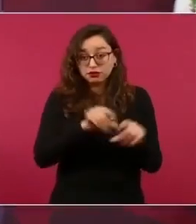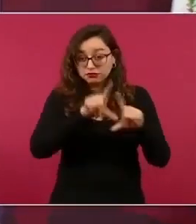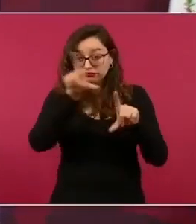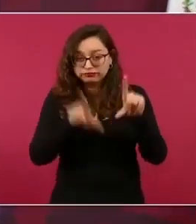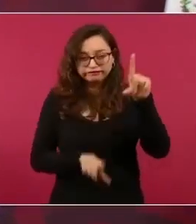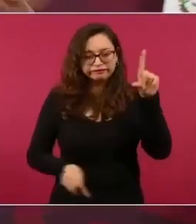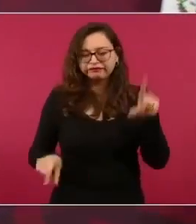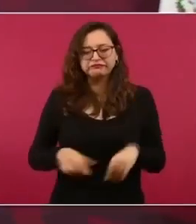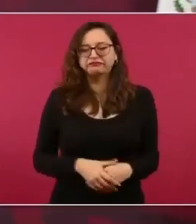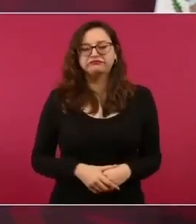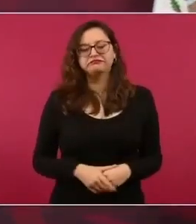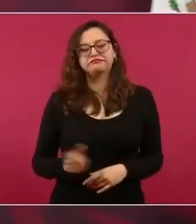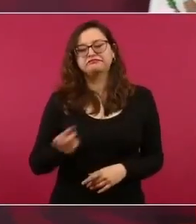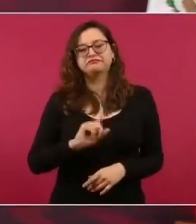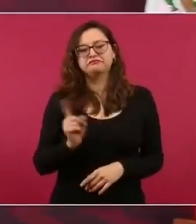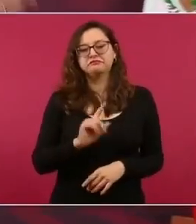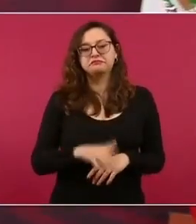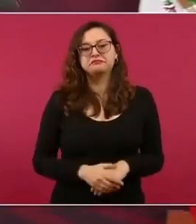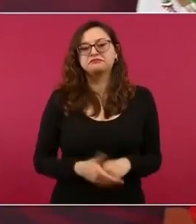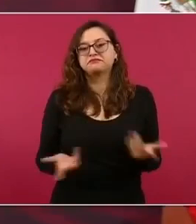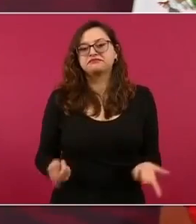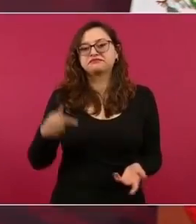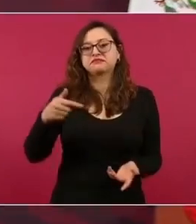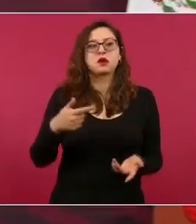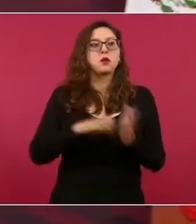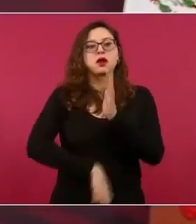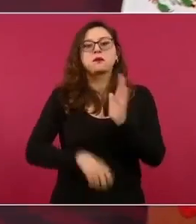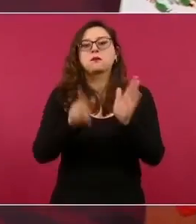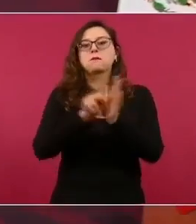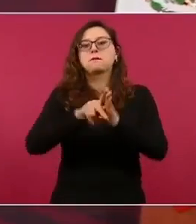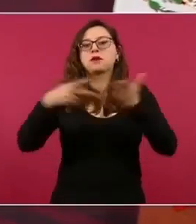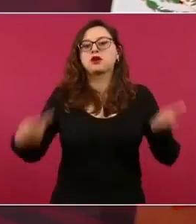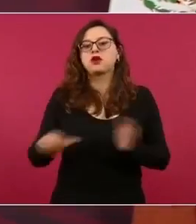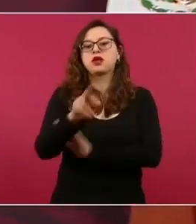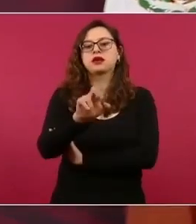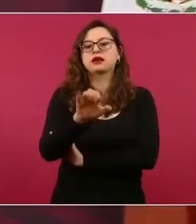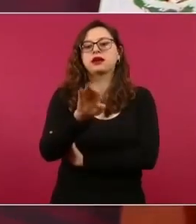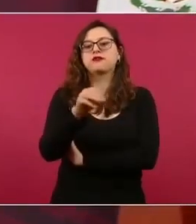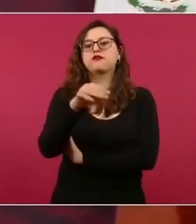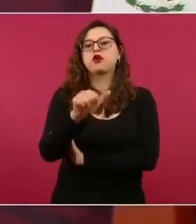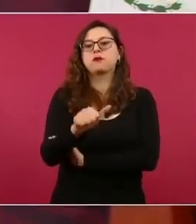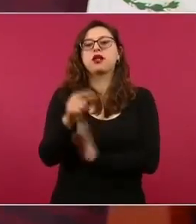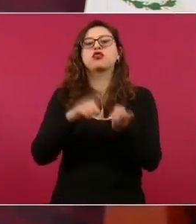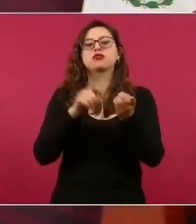donde se lee el Reforma pues aquí el Universal aquí